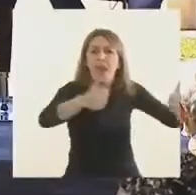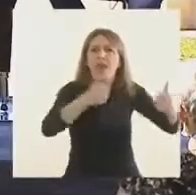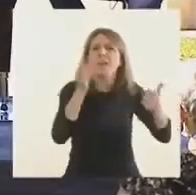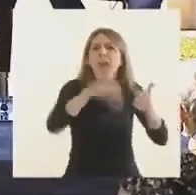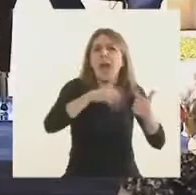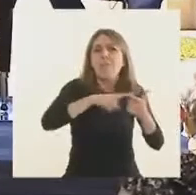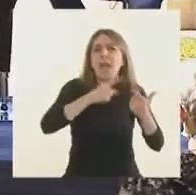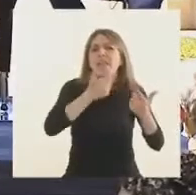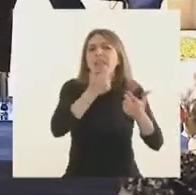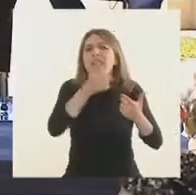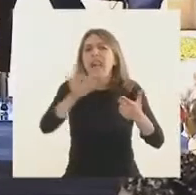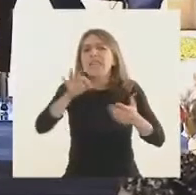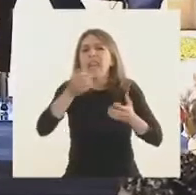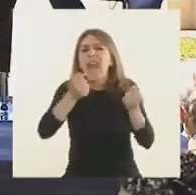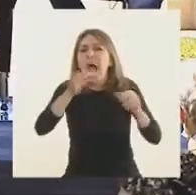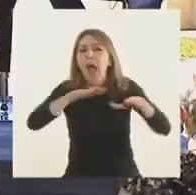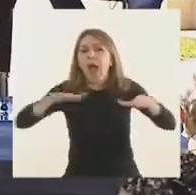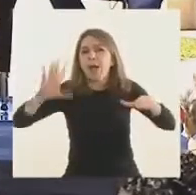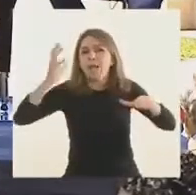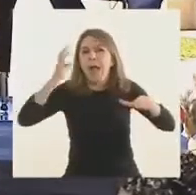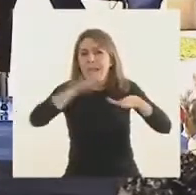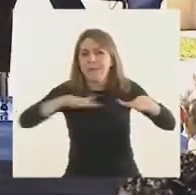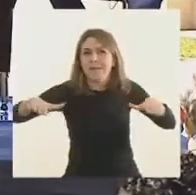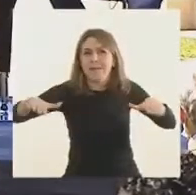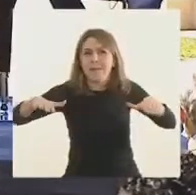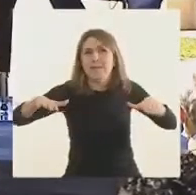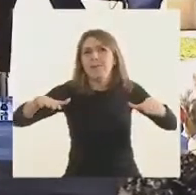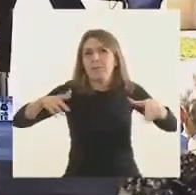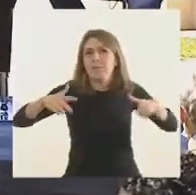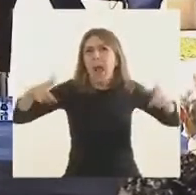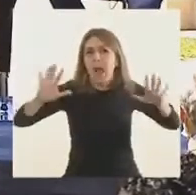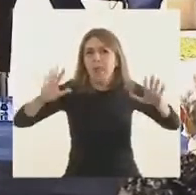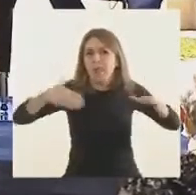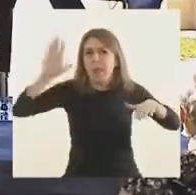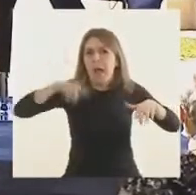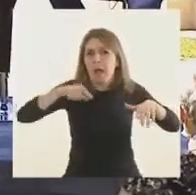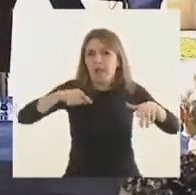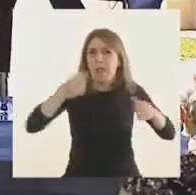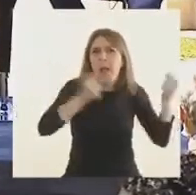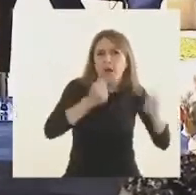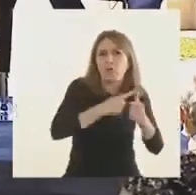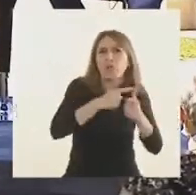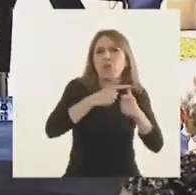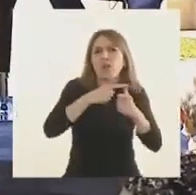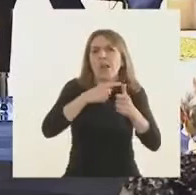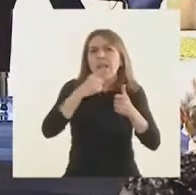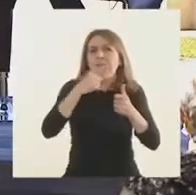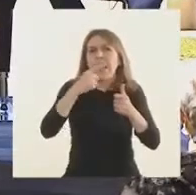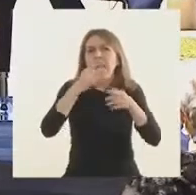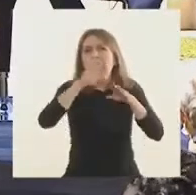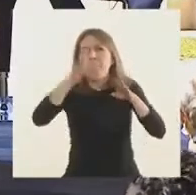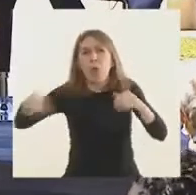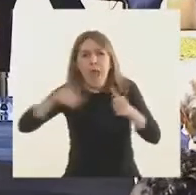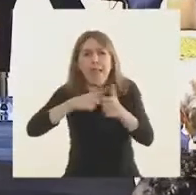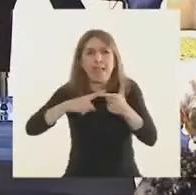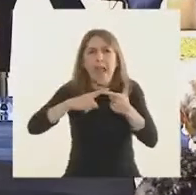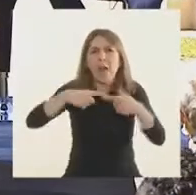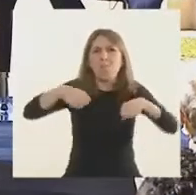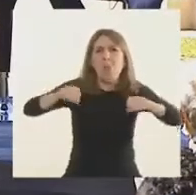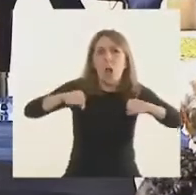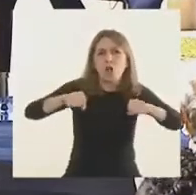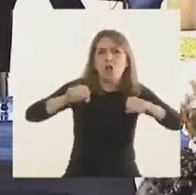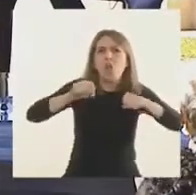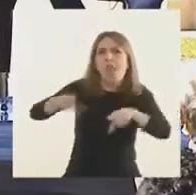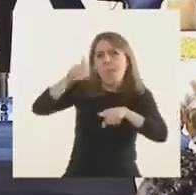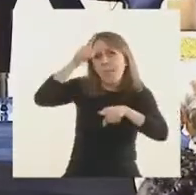60 vehículos entre automóviles, camionetas, motonetas, para que